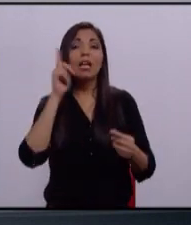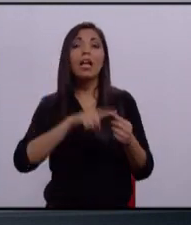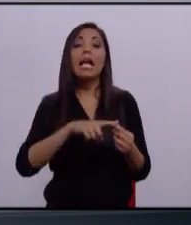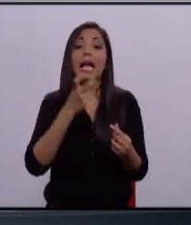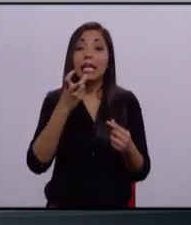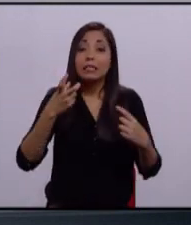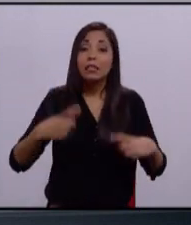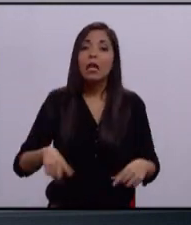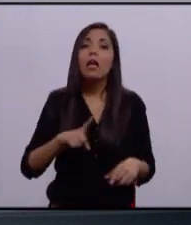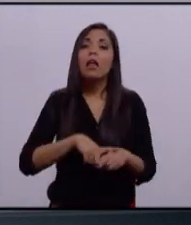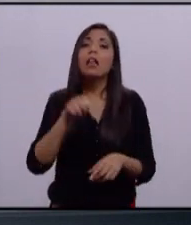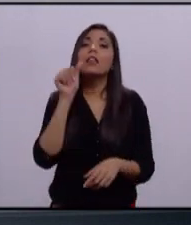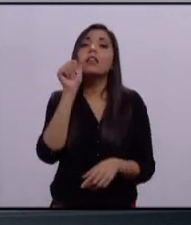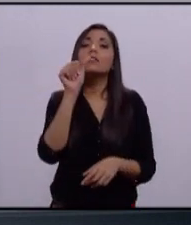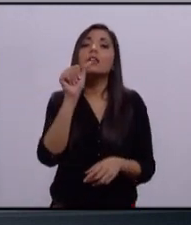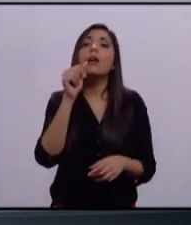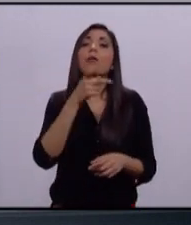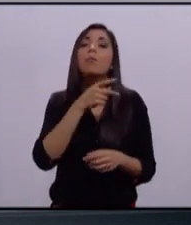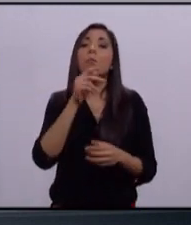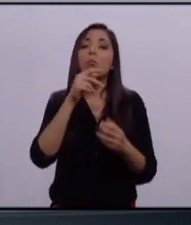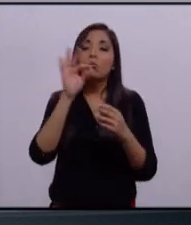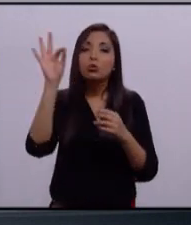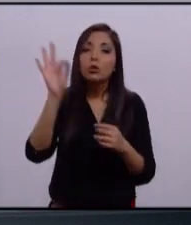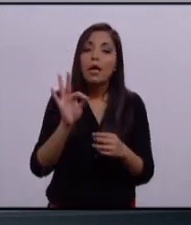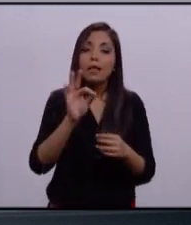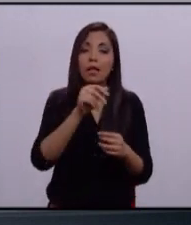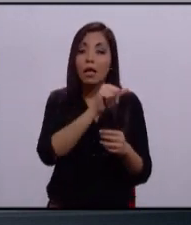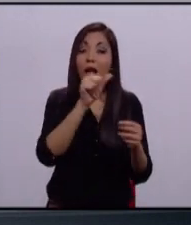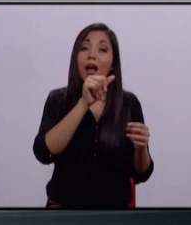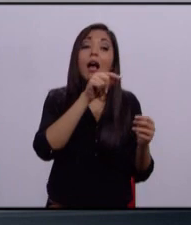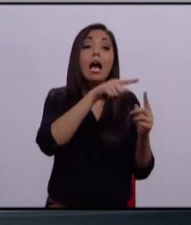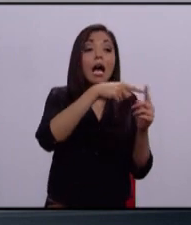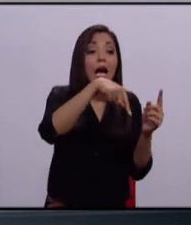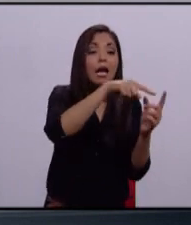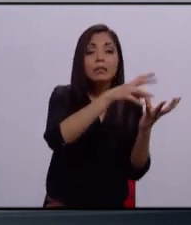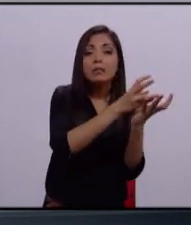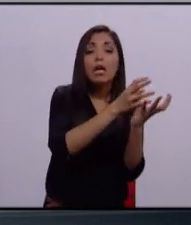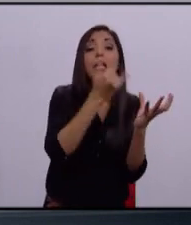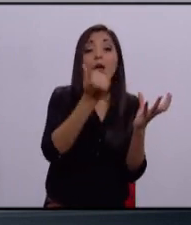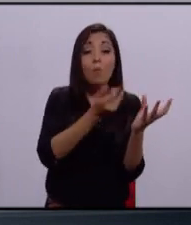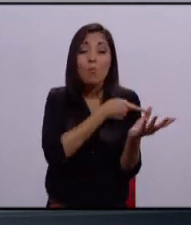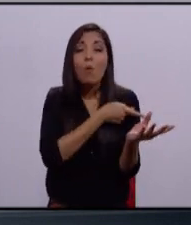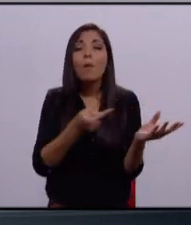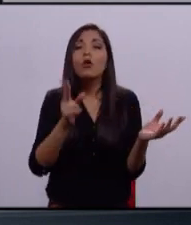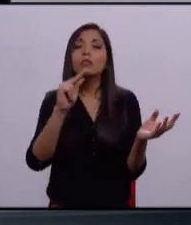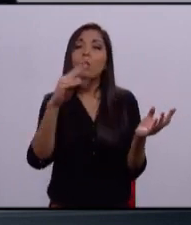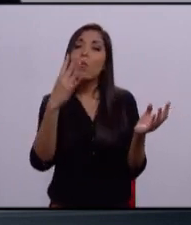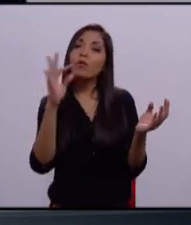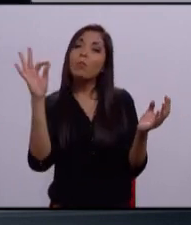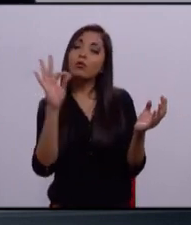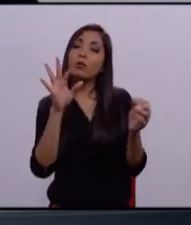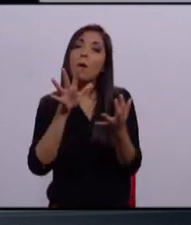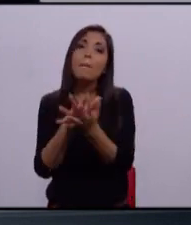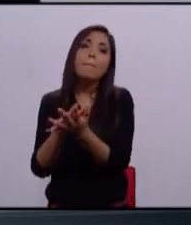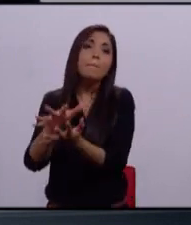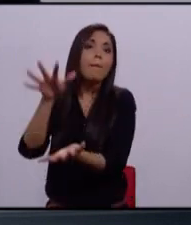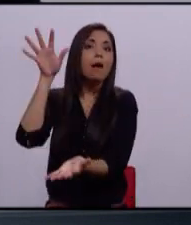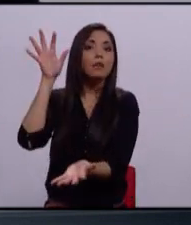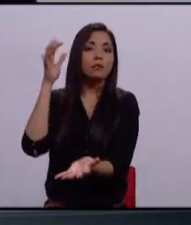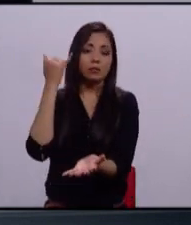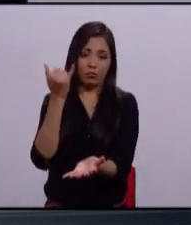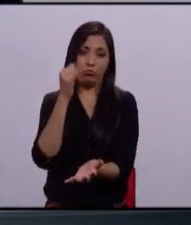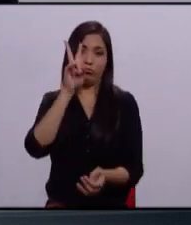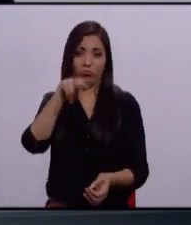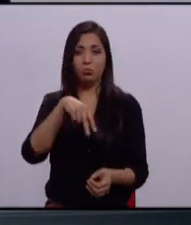% de la población y la pobreza está en el 84%, que por cierto, en Zapopan podrás